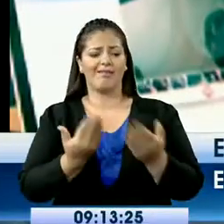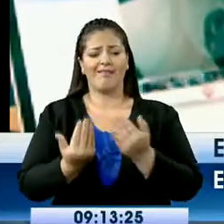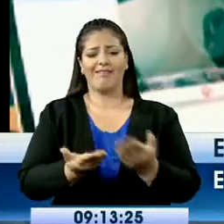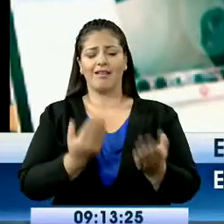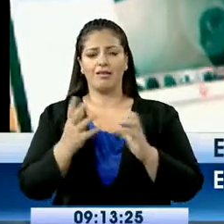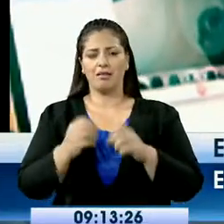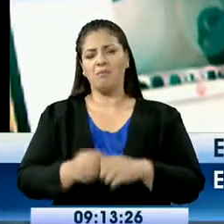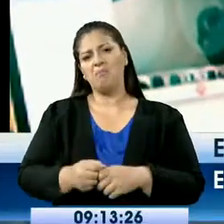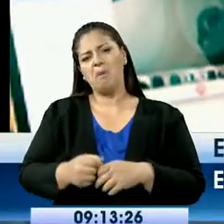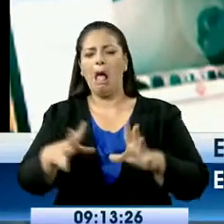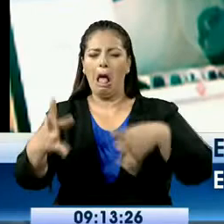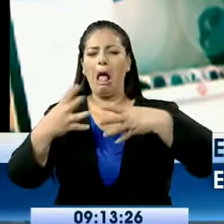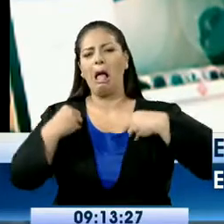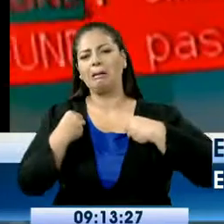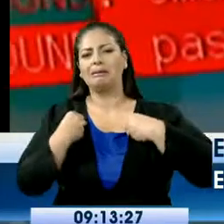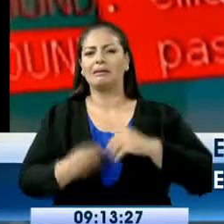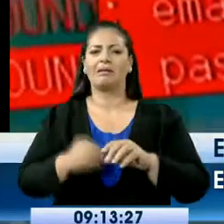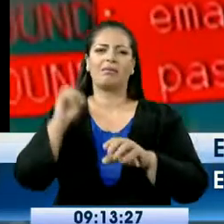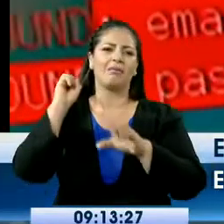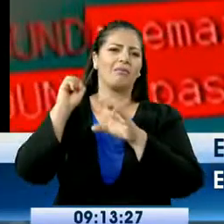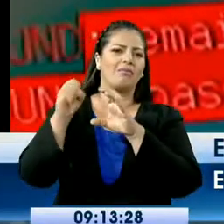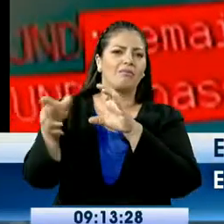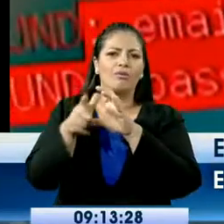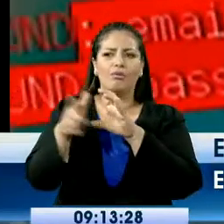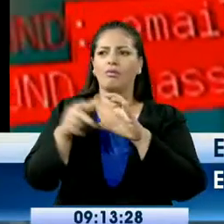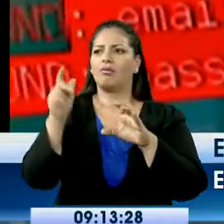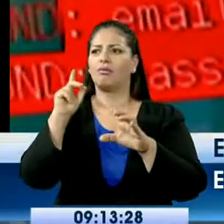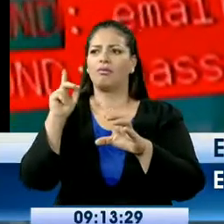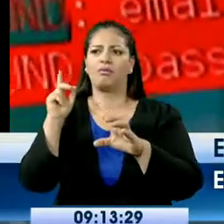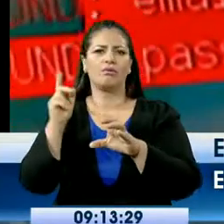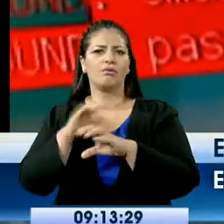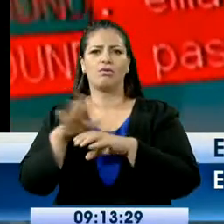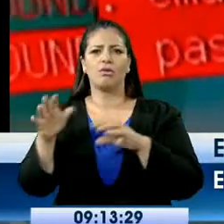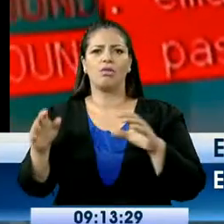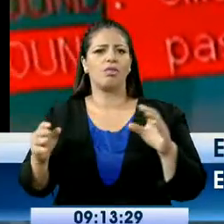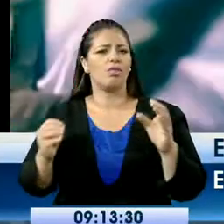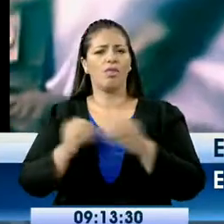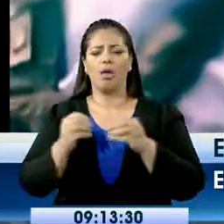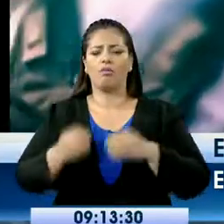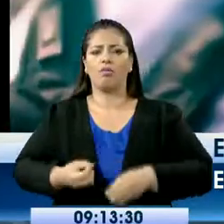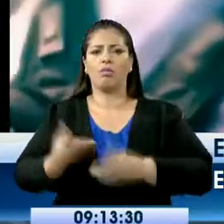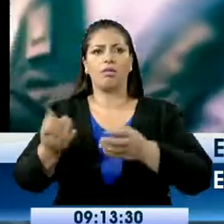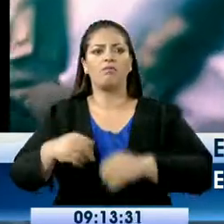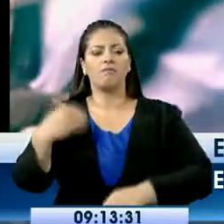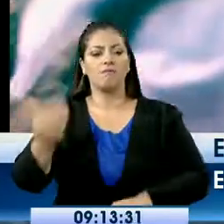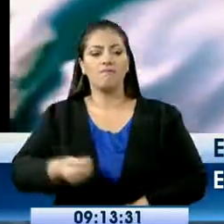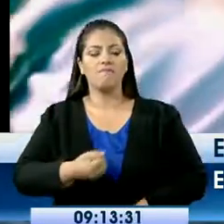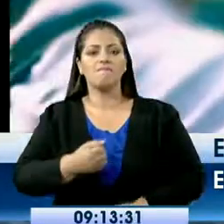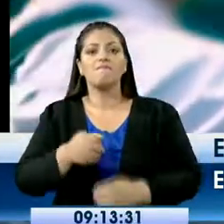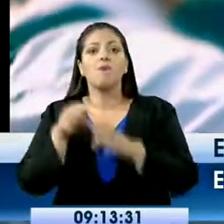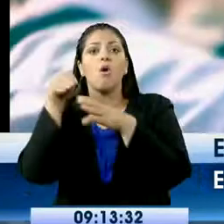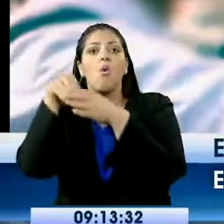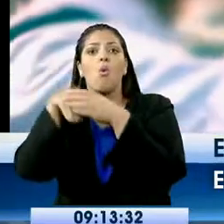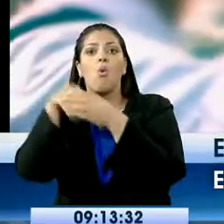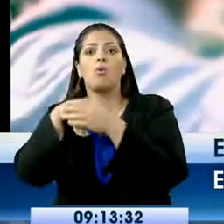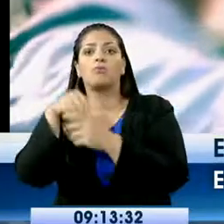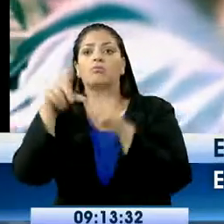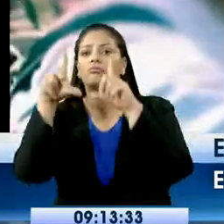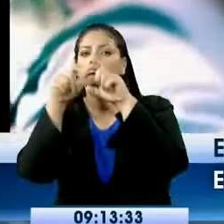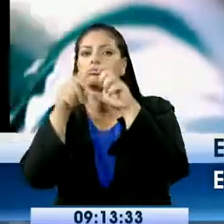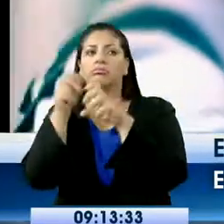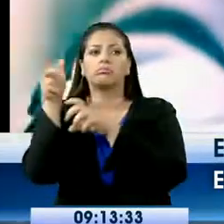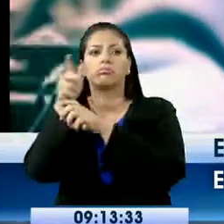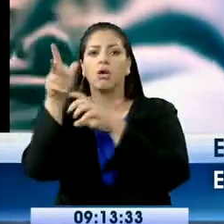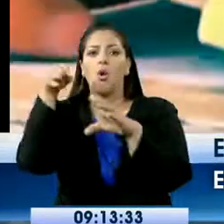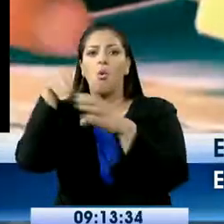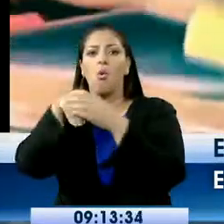sucede dentro de un campo virtual que al momento del intercambio de afecto, entre otras cosas, lo último que sospecha es